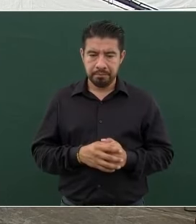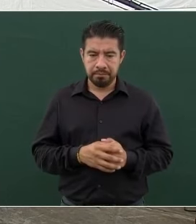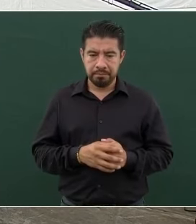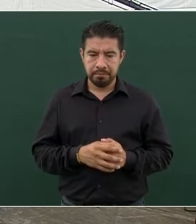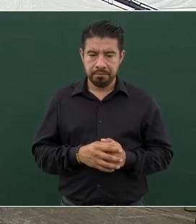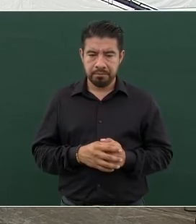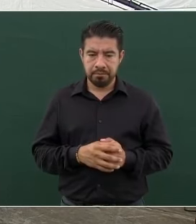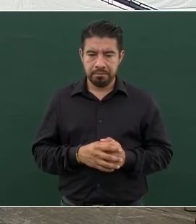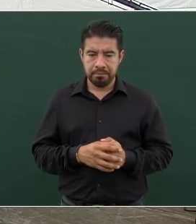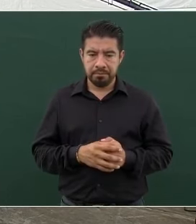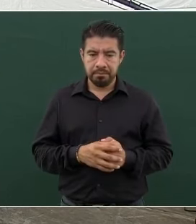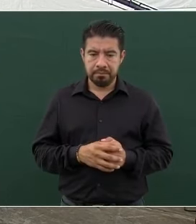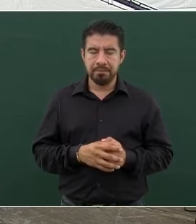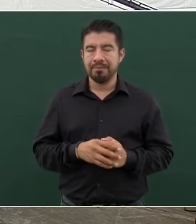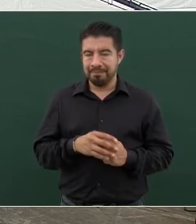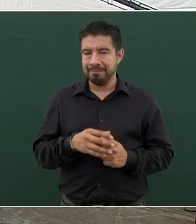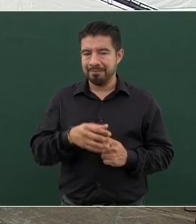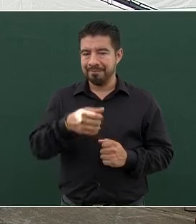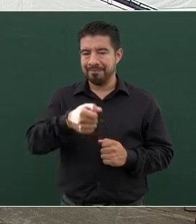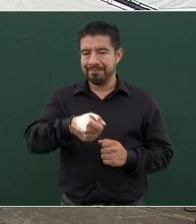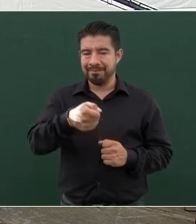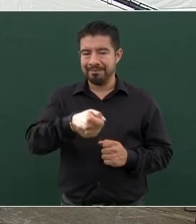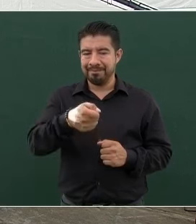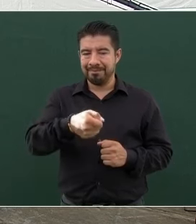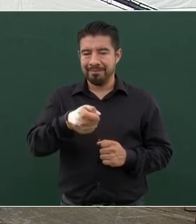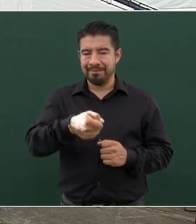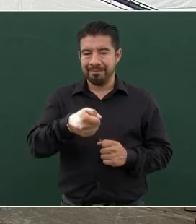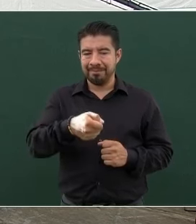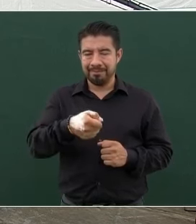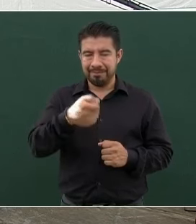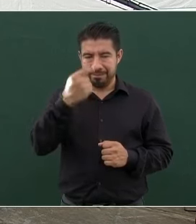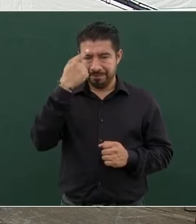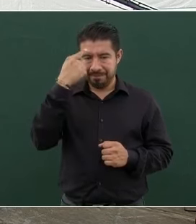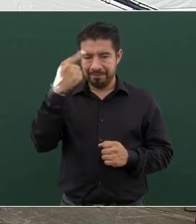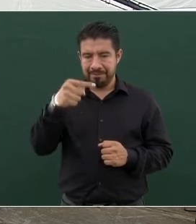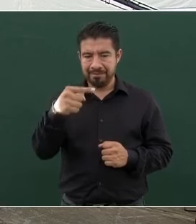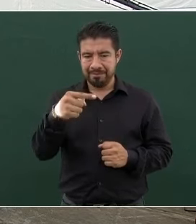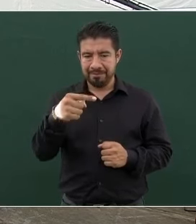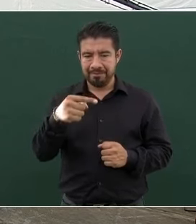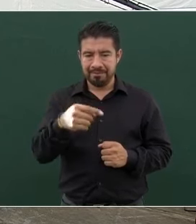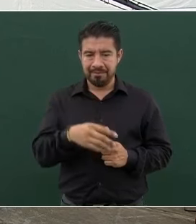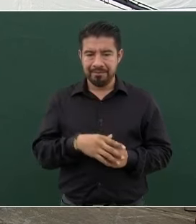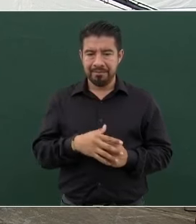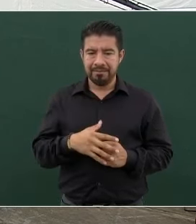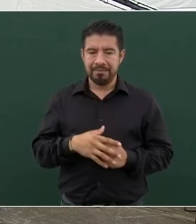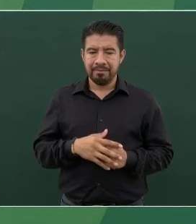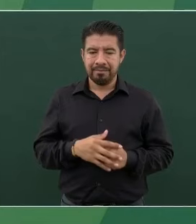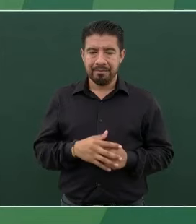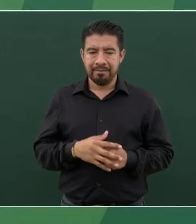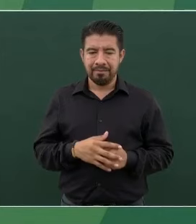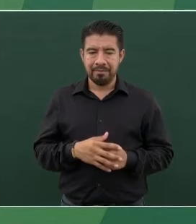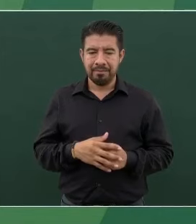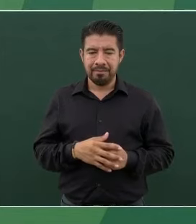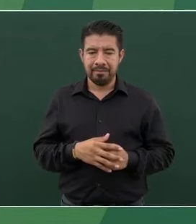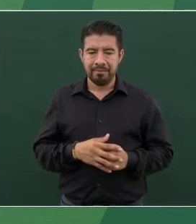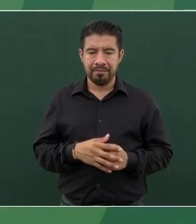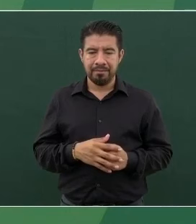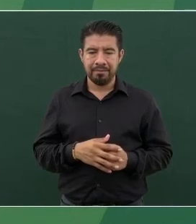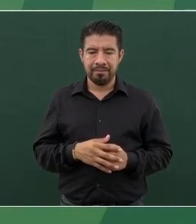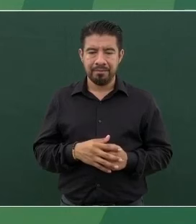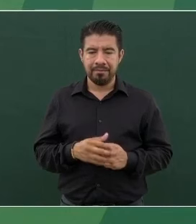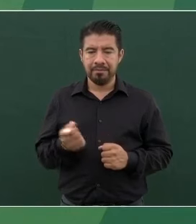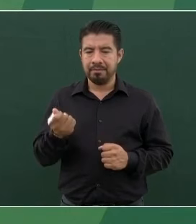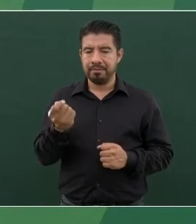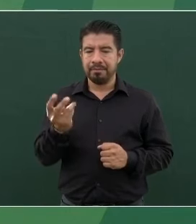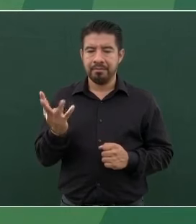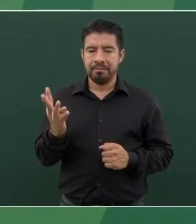Y un saludo a todos los que hacen